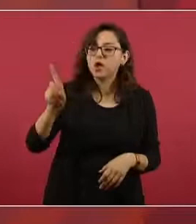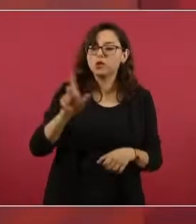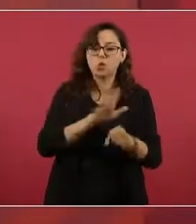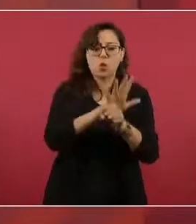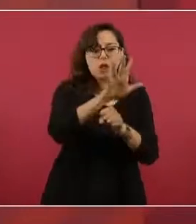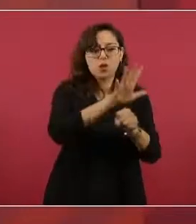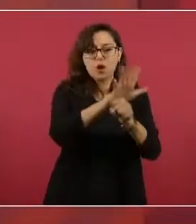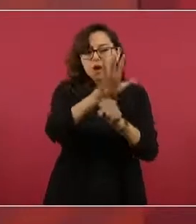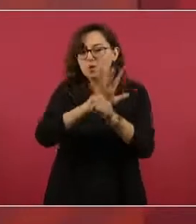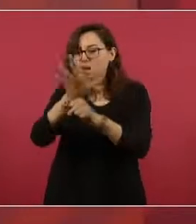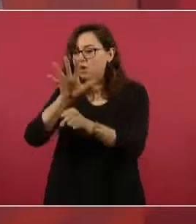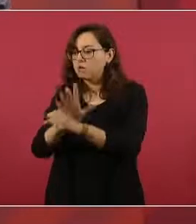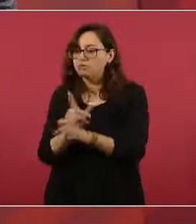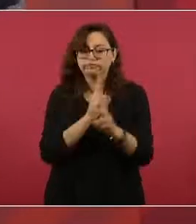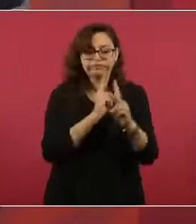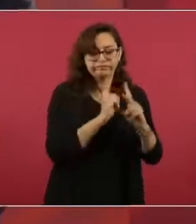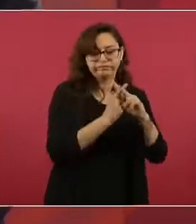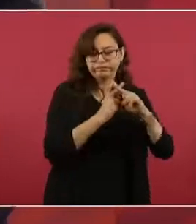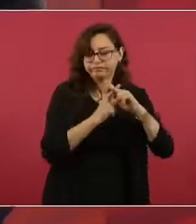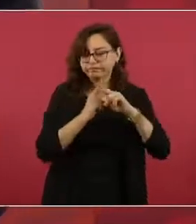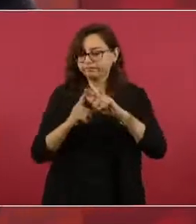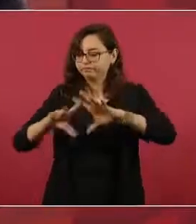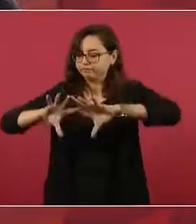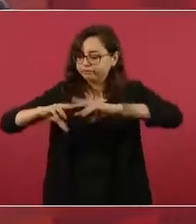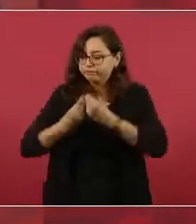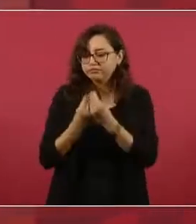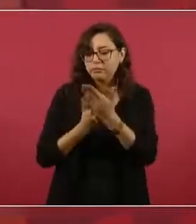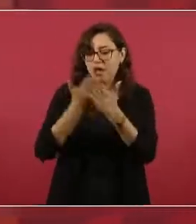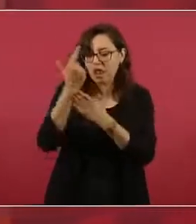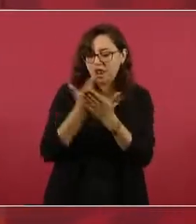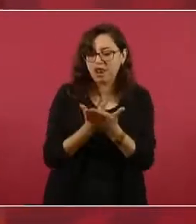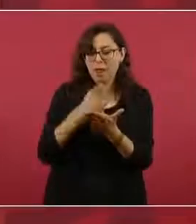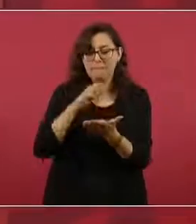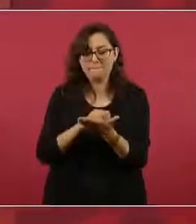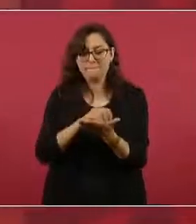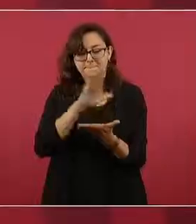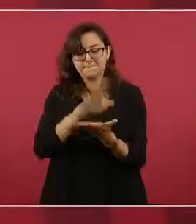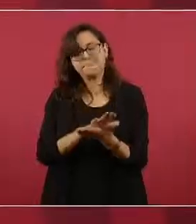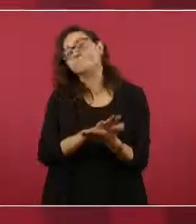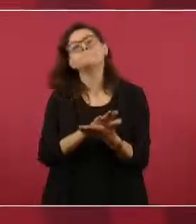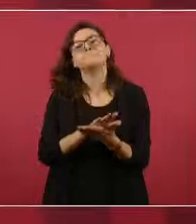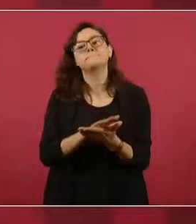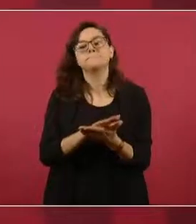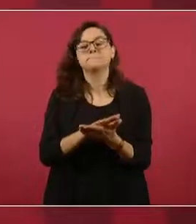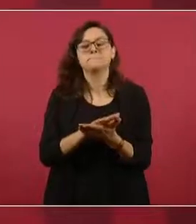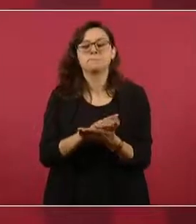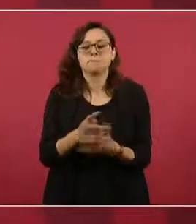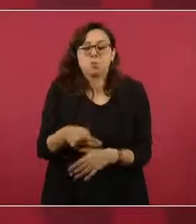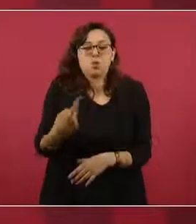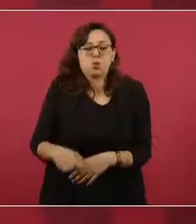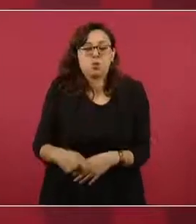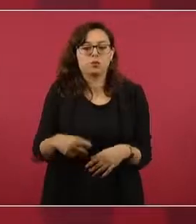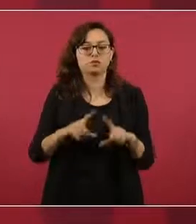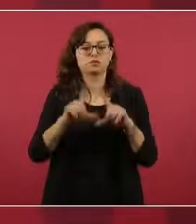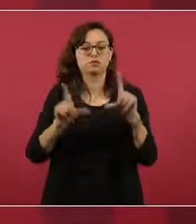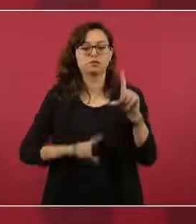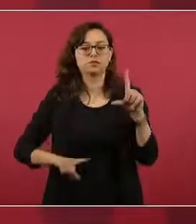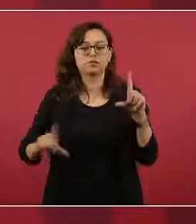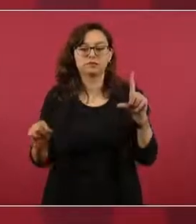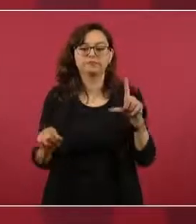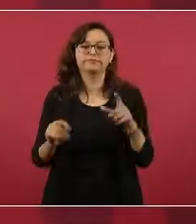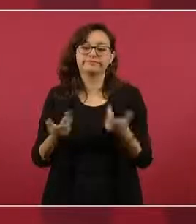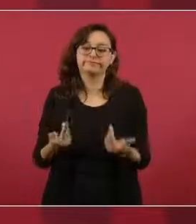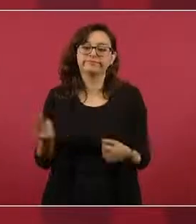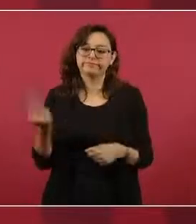de todos los bienes de la nación para